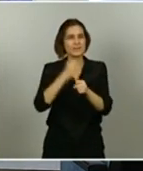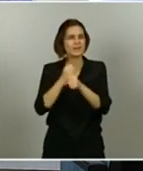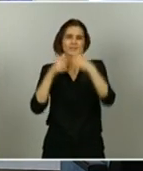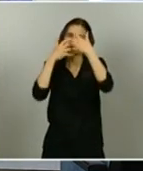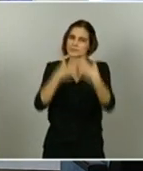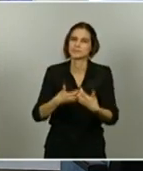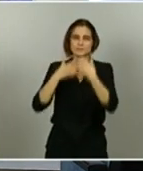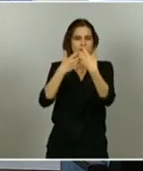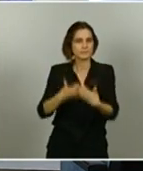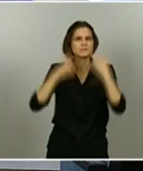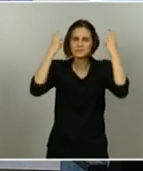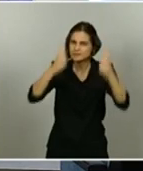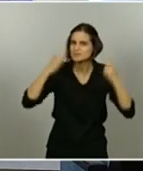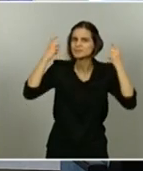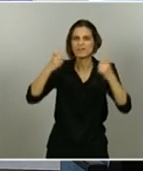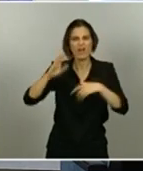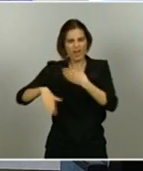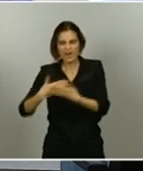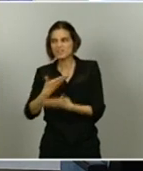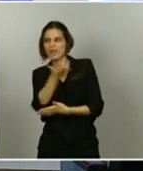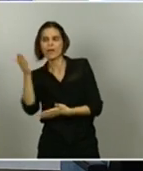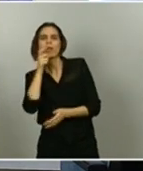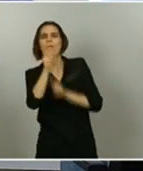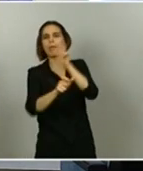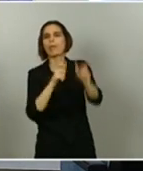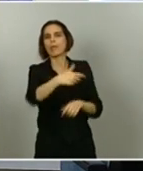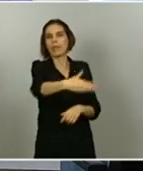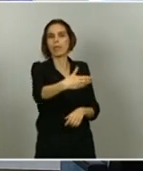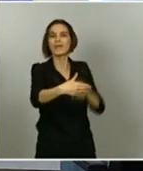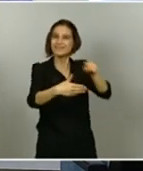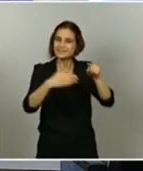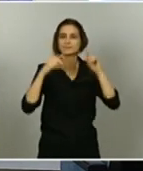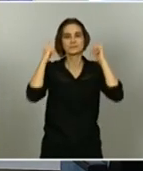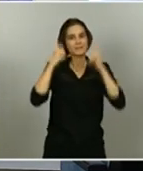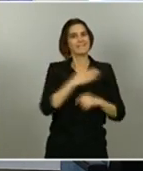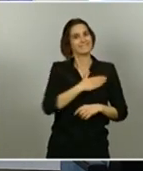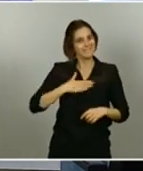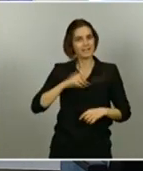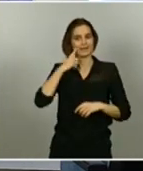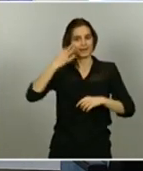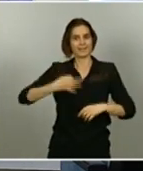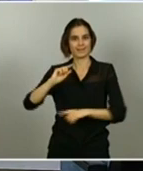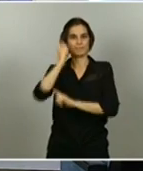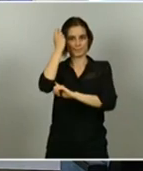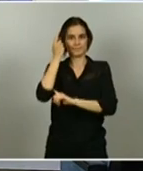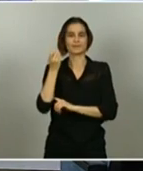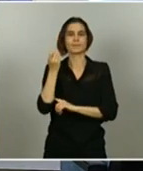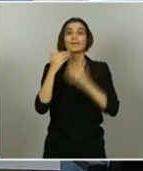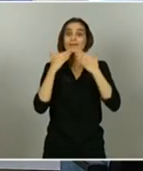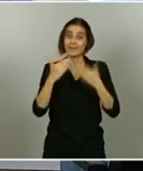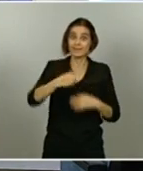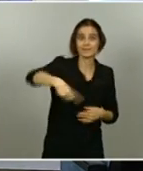recibiendo muchísimos insultos y descalificaciones para que el ingreso mínimo vital fuera posible. Gracias a ellas y a ellos